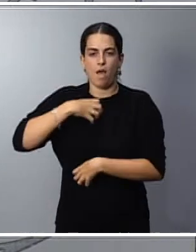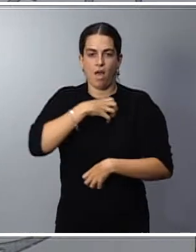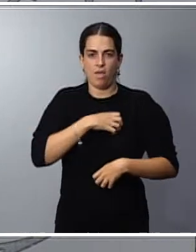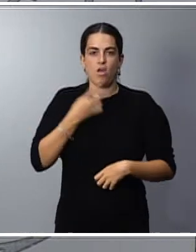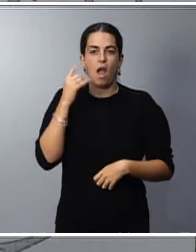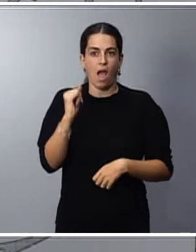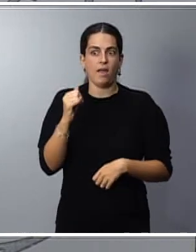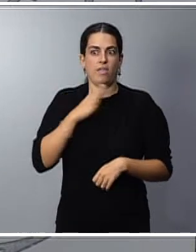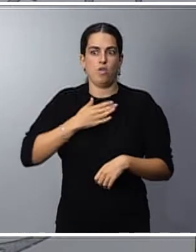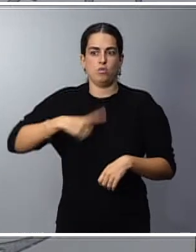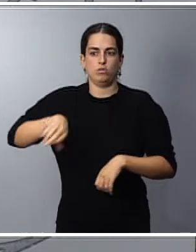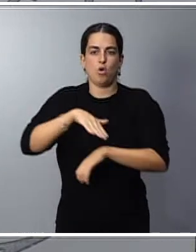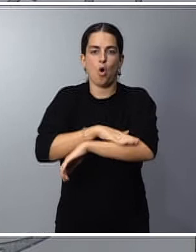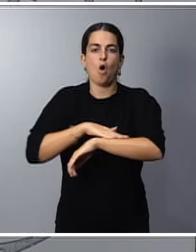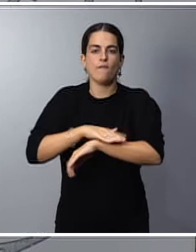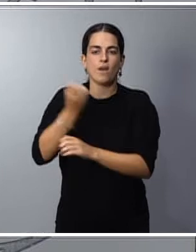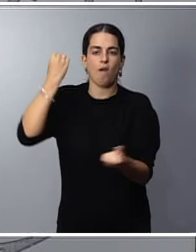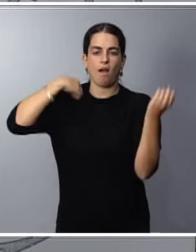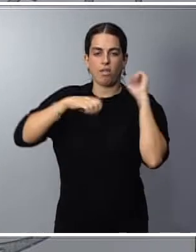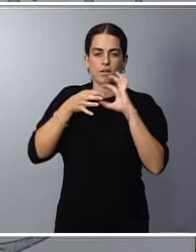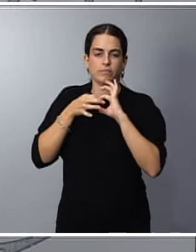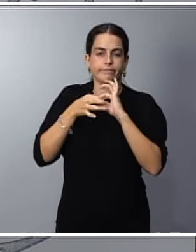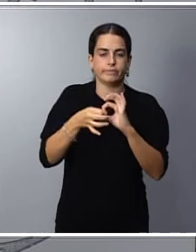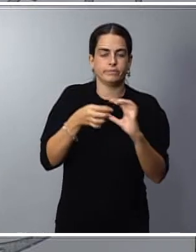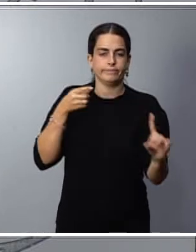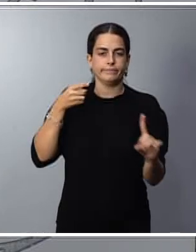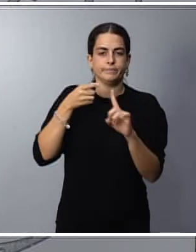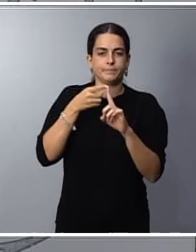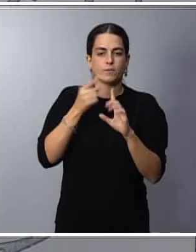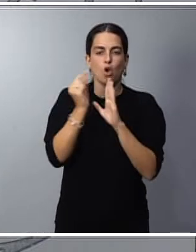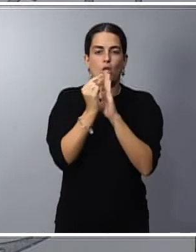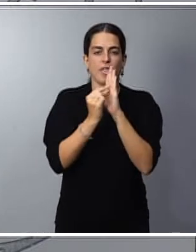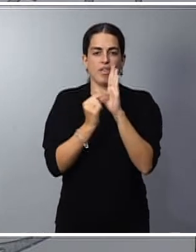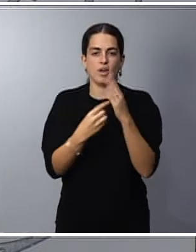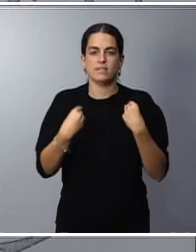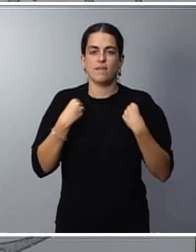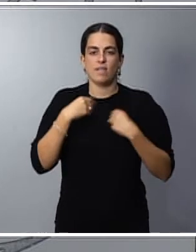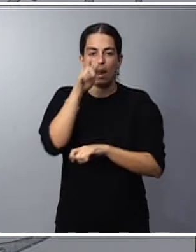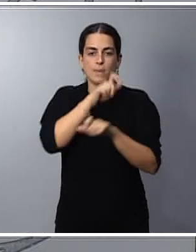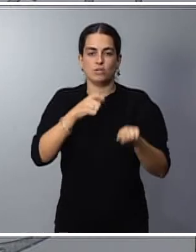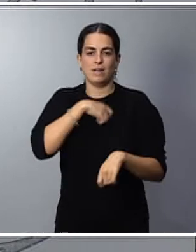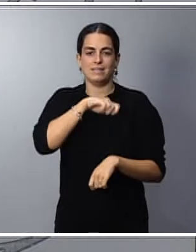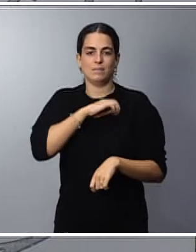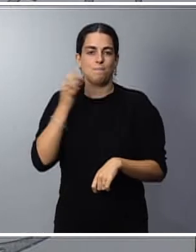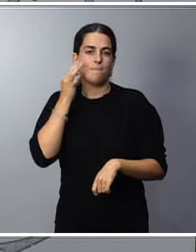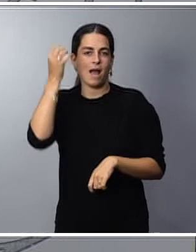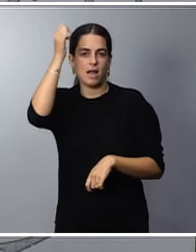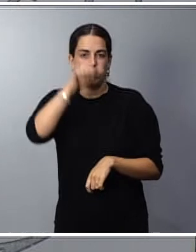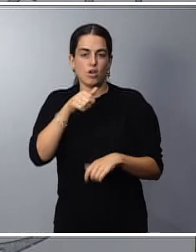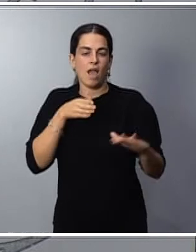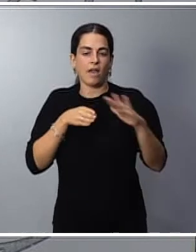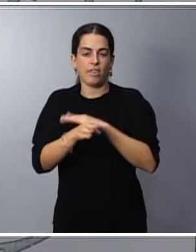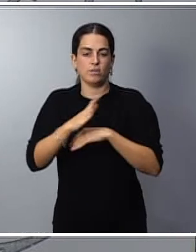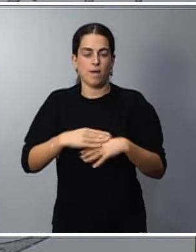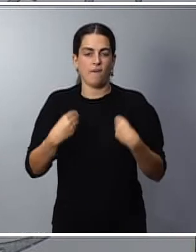acciones en lo que se refiere a las condiciones de vida de los españoles y de las españolas, el acceso a la vivienda y, en este caso, a una